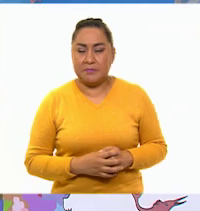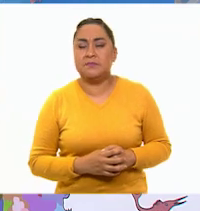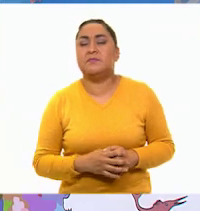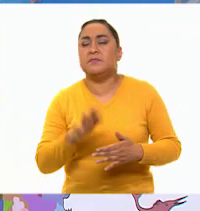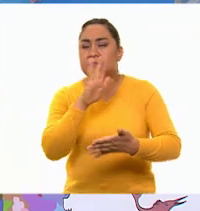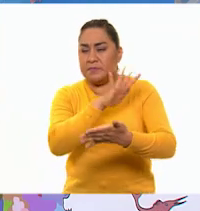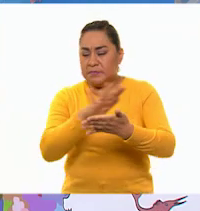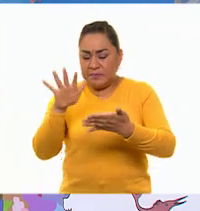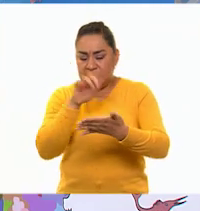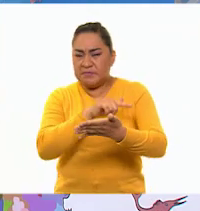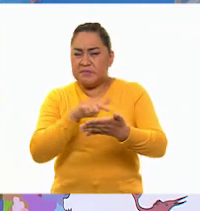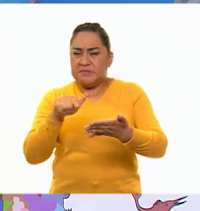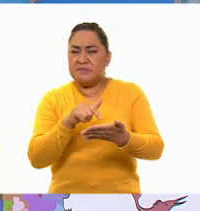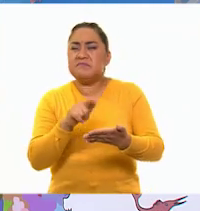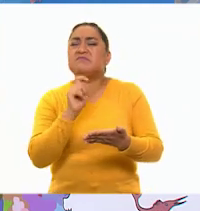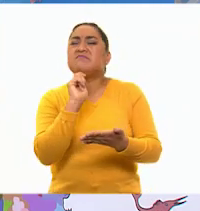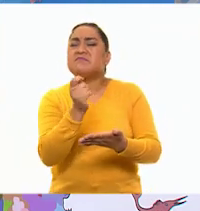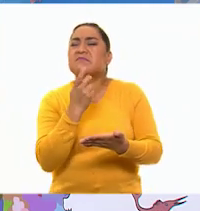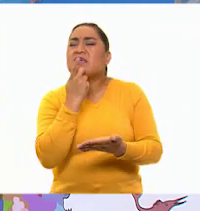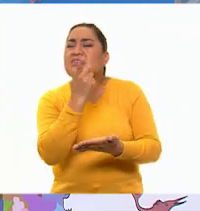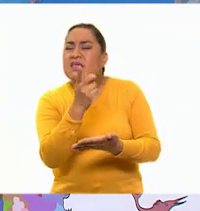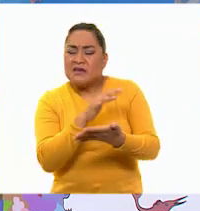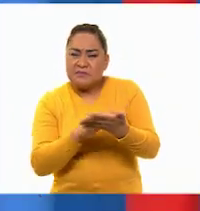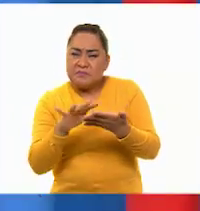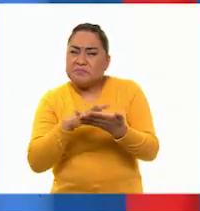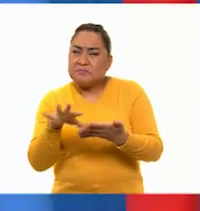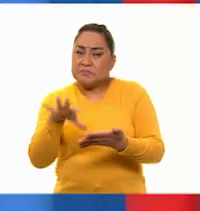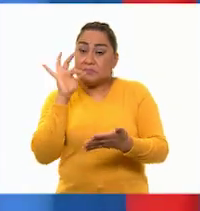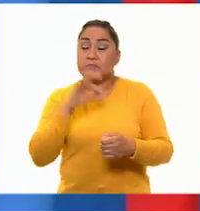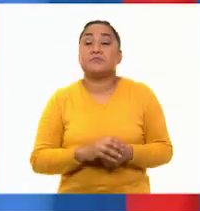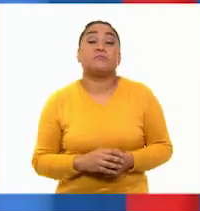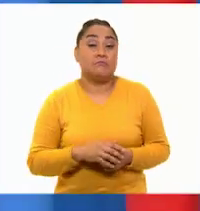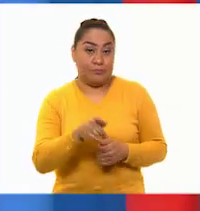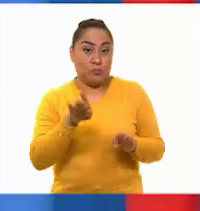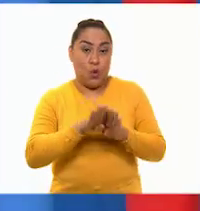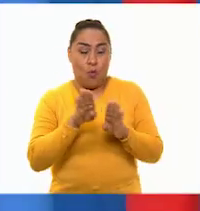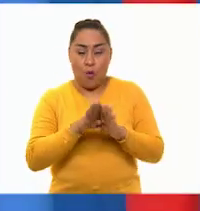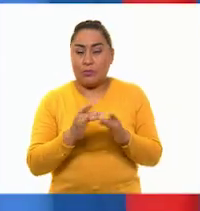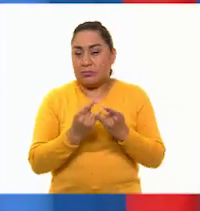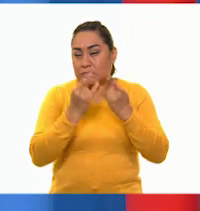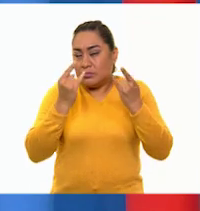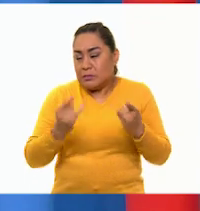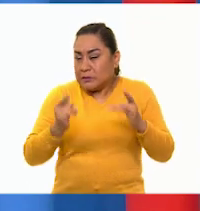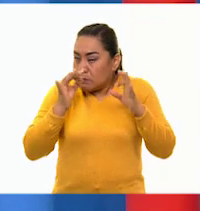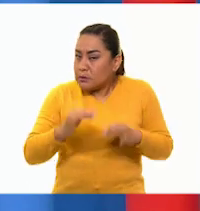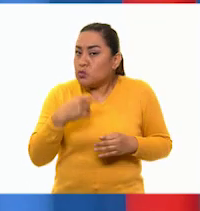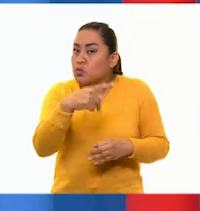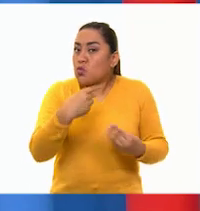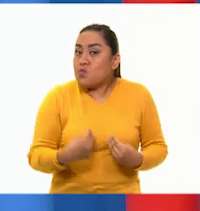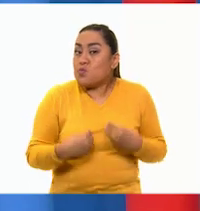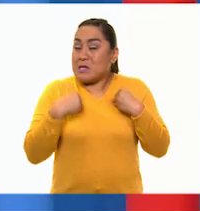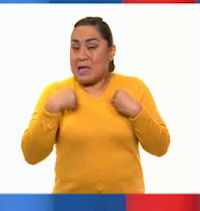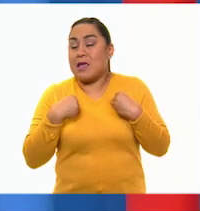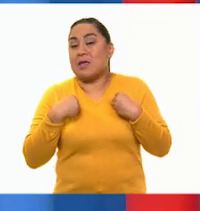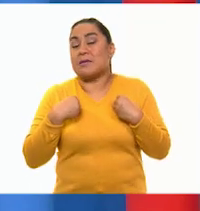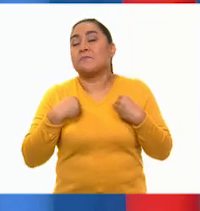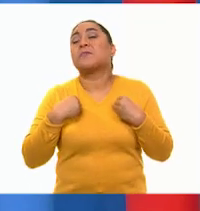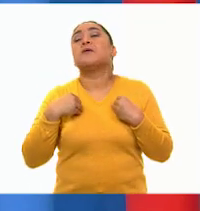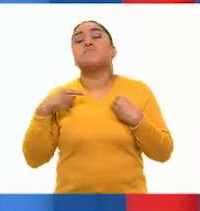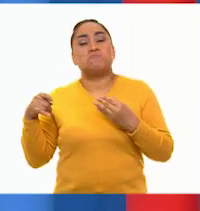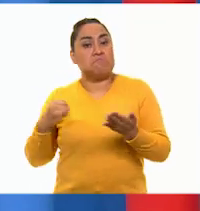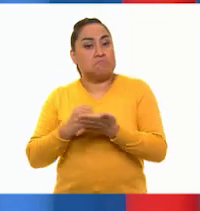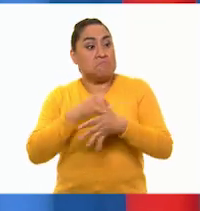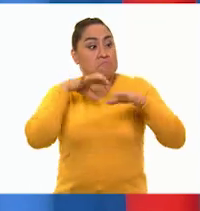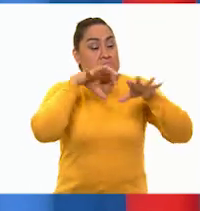fragmento de la biografía de Leona Vicario que elegiste? Es un episodio específico de su vida. Ella está presa por los realistas